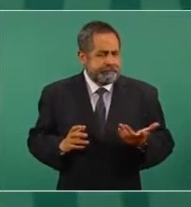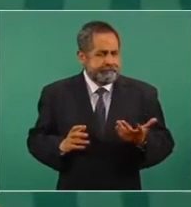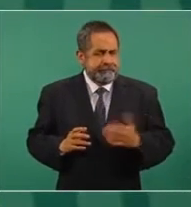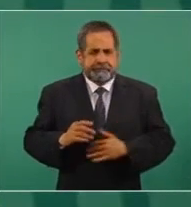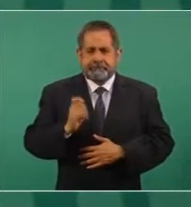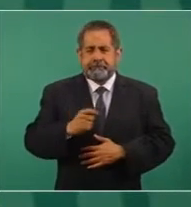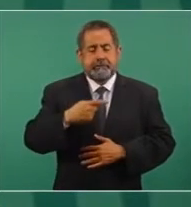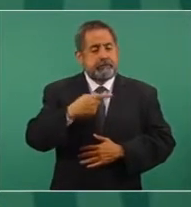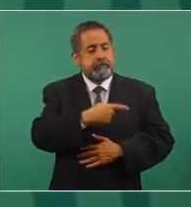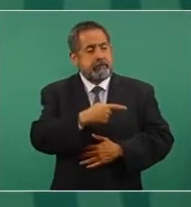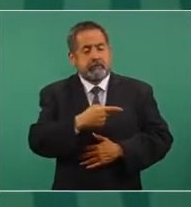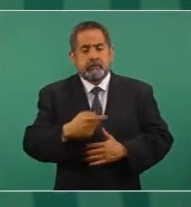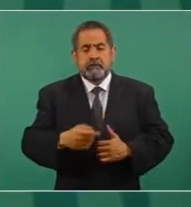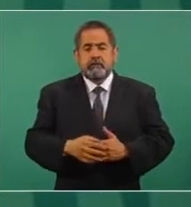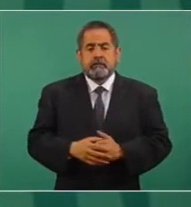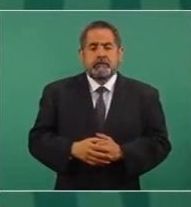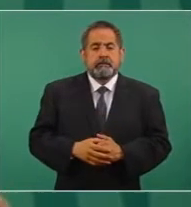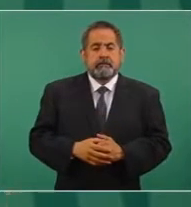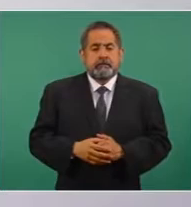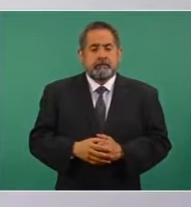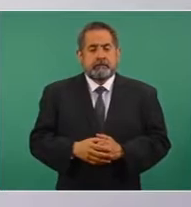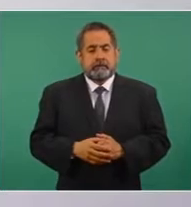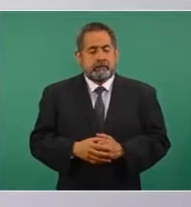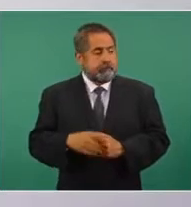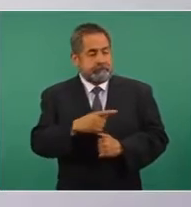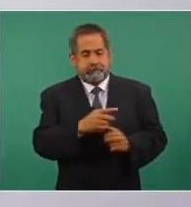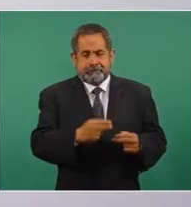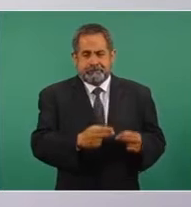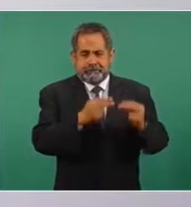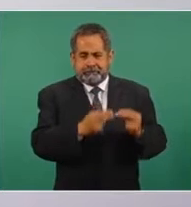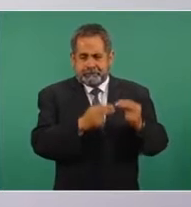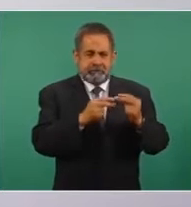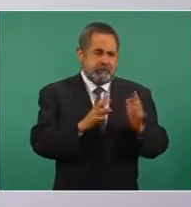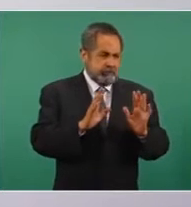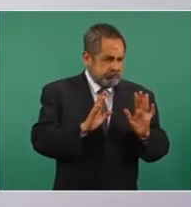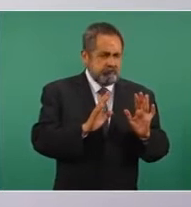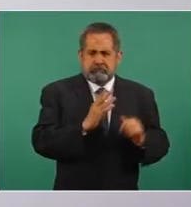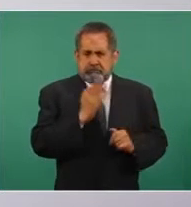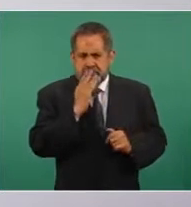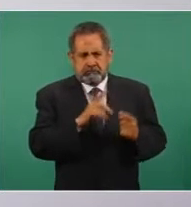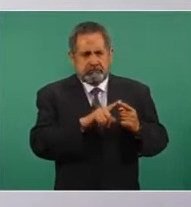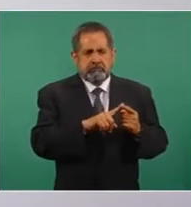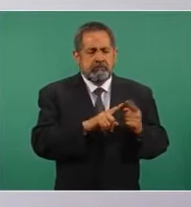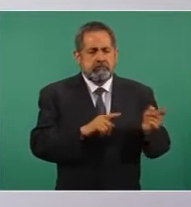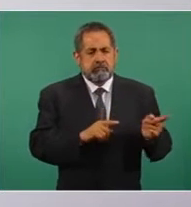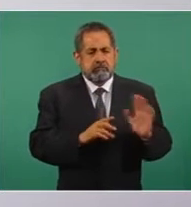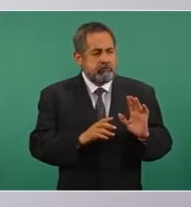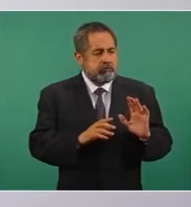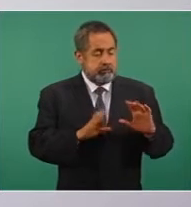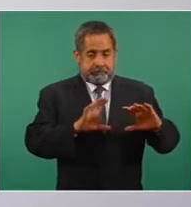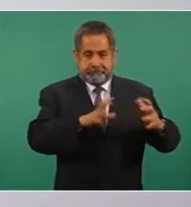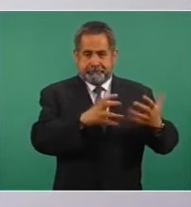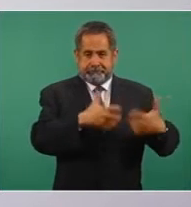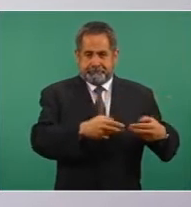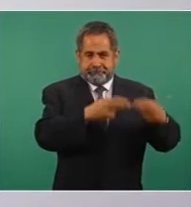ese negocio o que ese negocio o esa